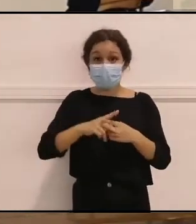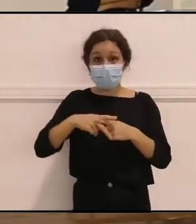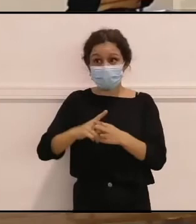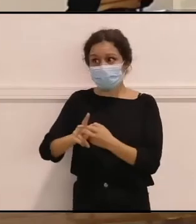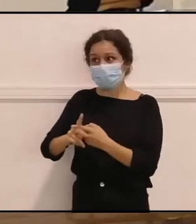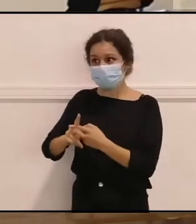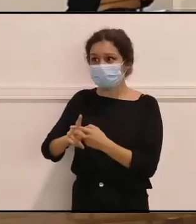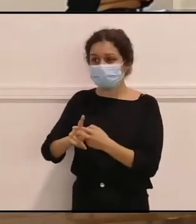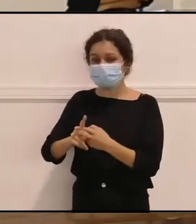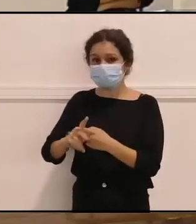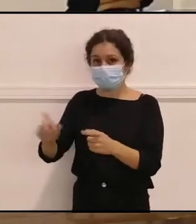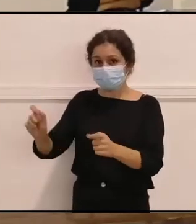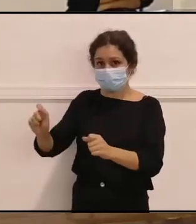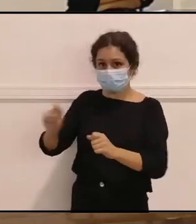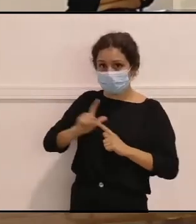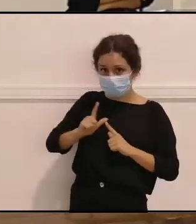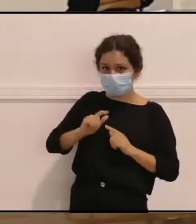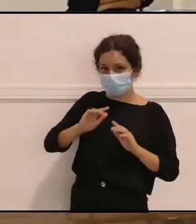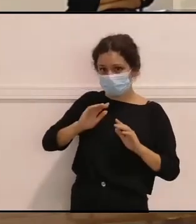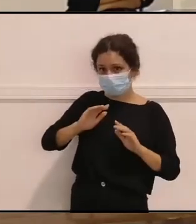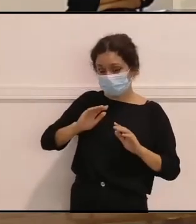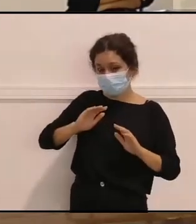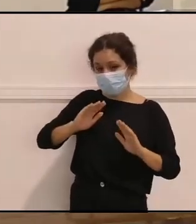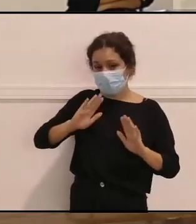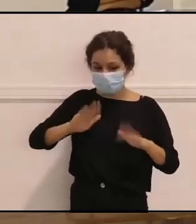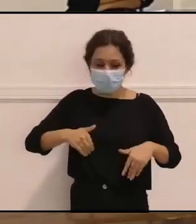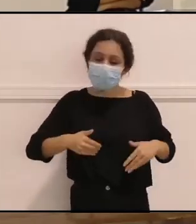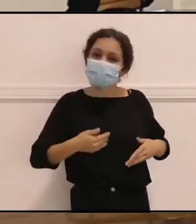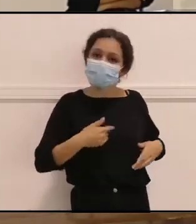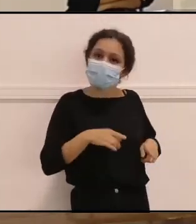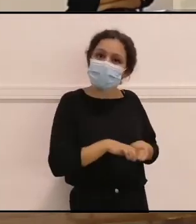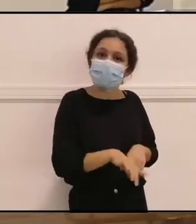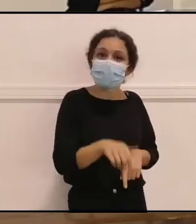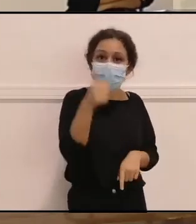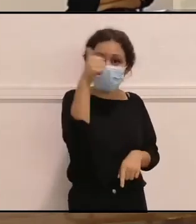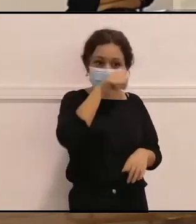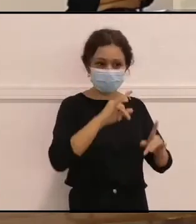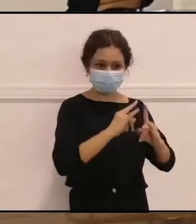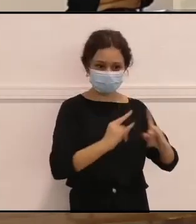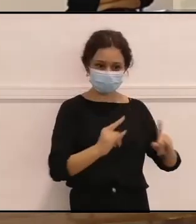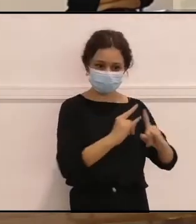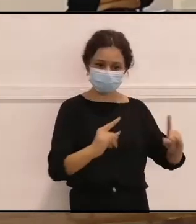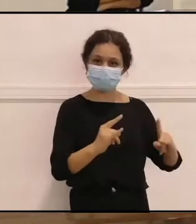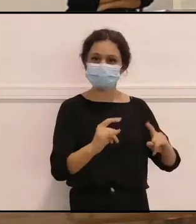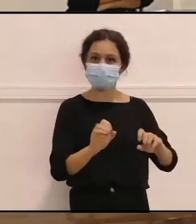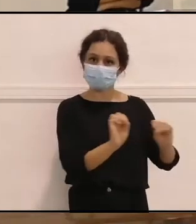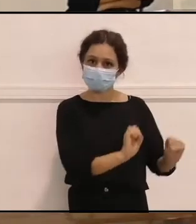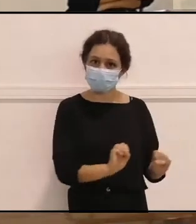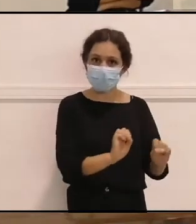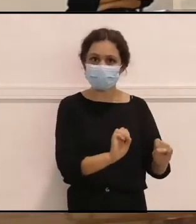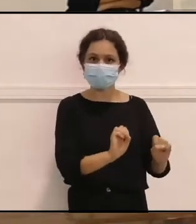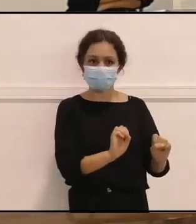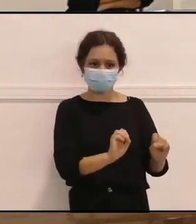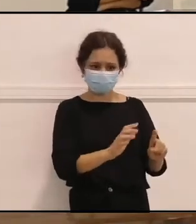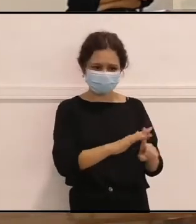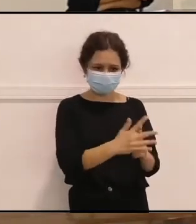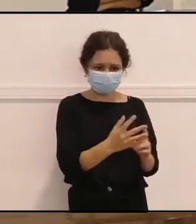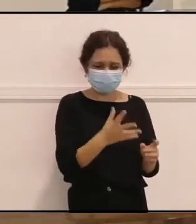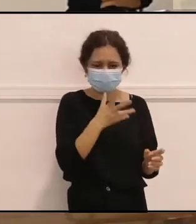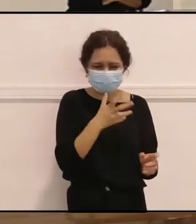podría haber tenido, ¿no? A sacarnos a mis hermanos y a mí en un campamento de refugiados con las condiciones que tenía, ¿no?